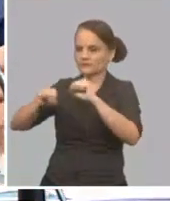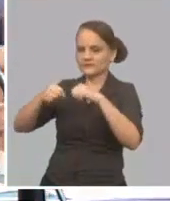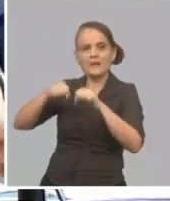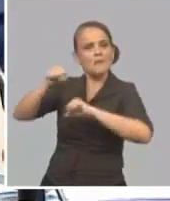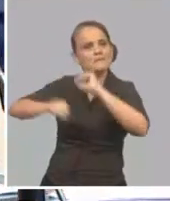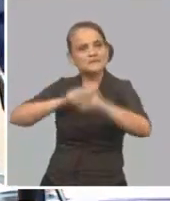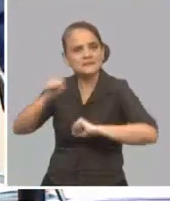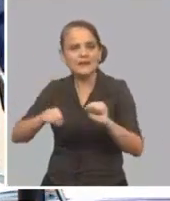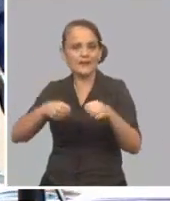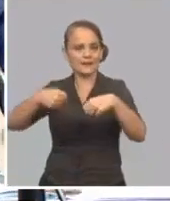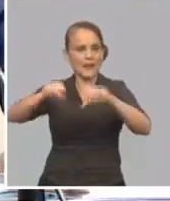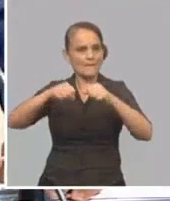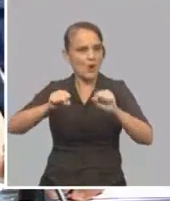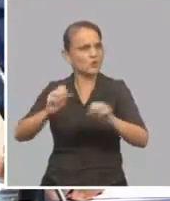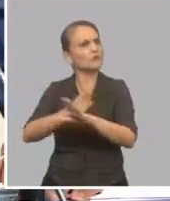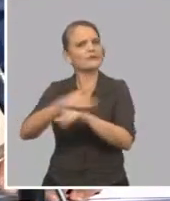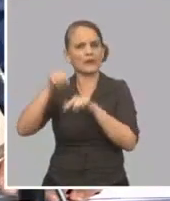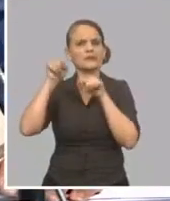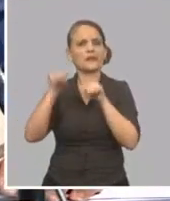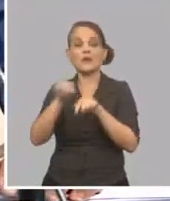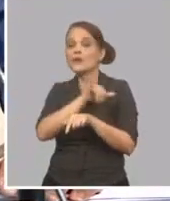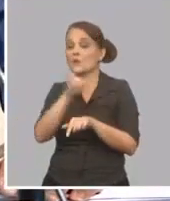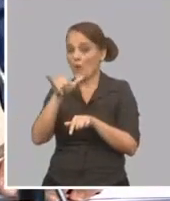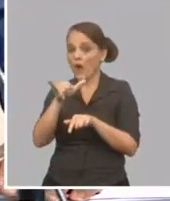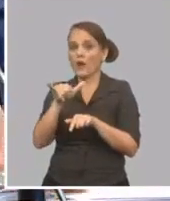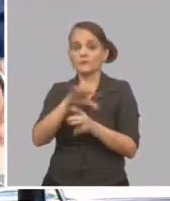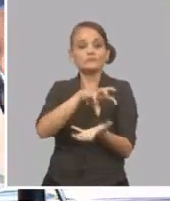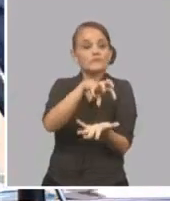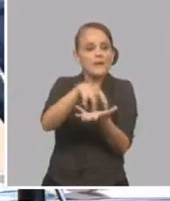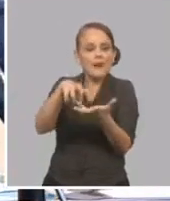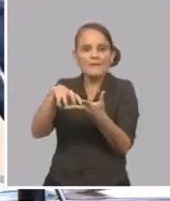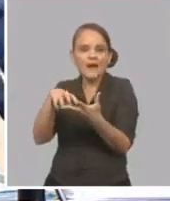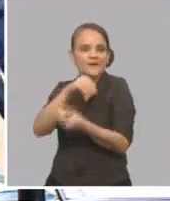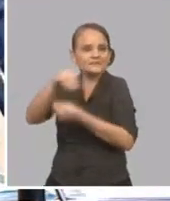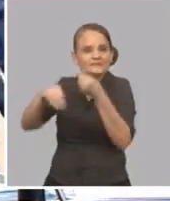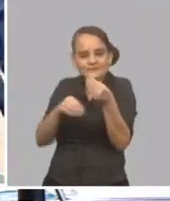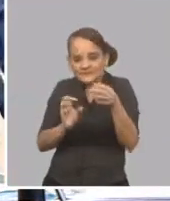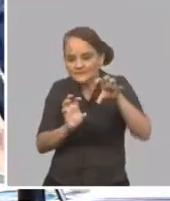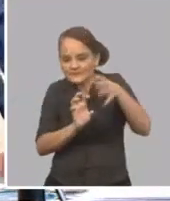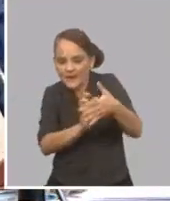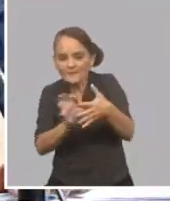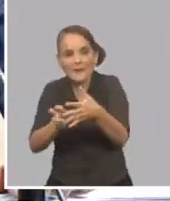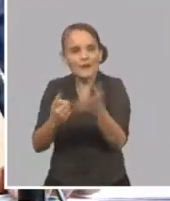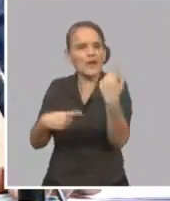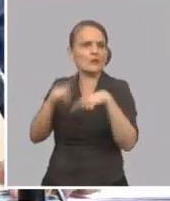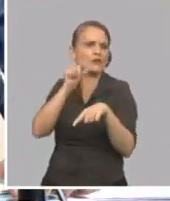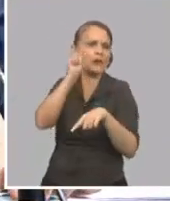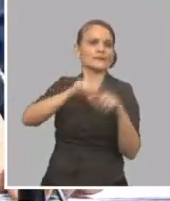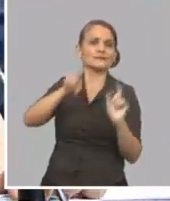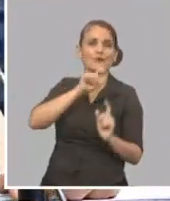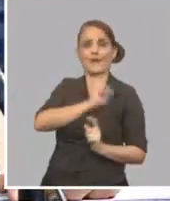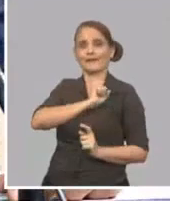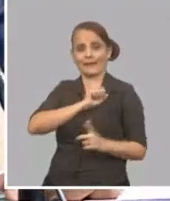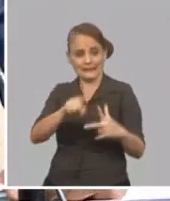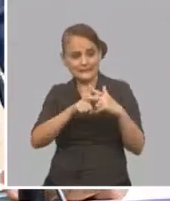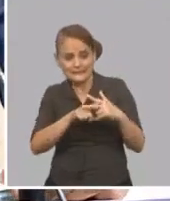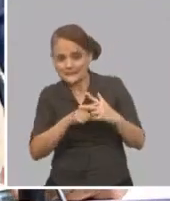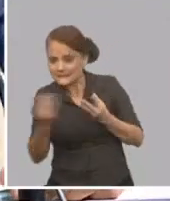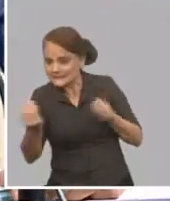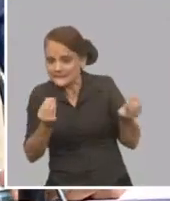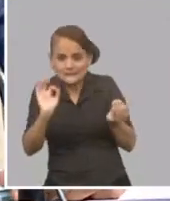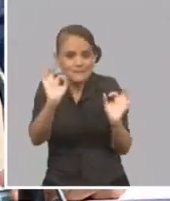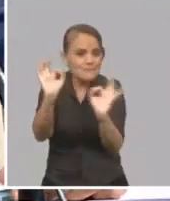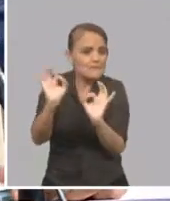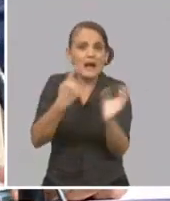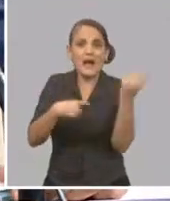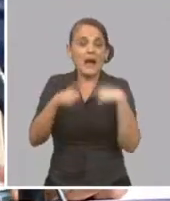eléctricas. También con la comercialización de piezas de repuesto para todos los que tienen bicicletas que no la pueden utilizar porque no hay suficiente abastecimiento de